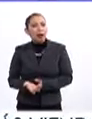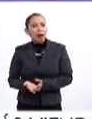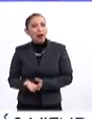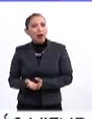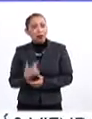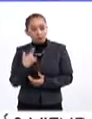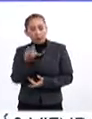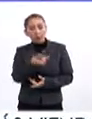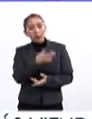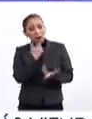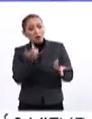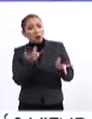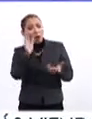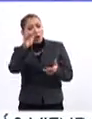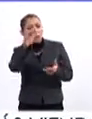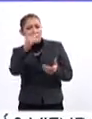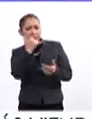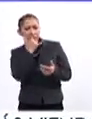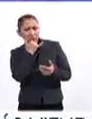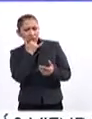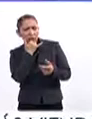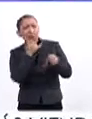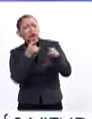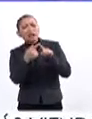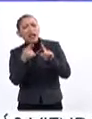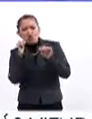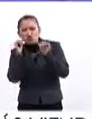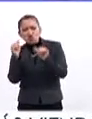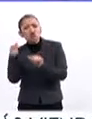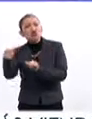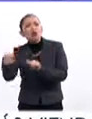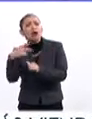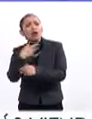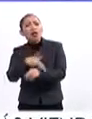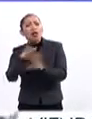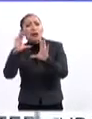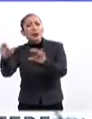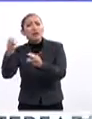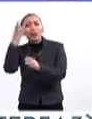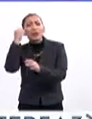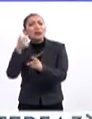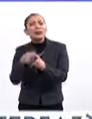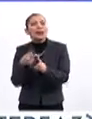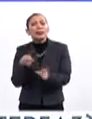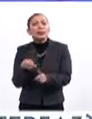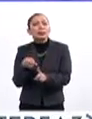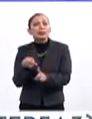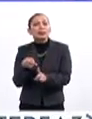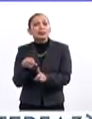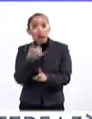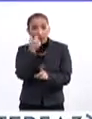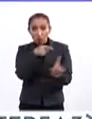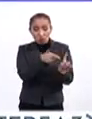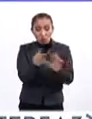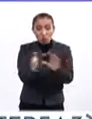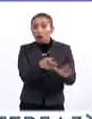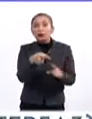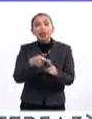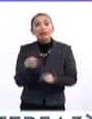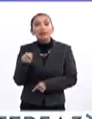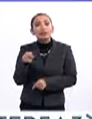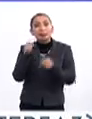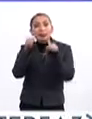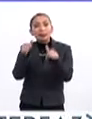pregunta, cuando alguien dice eso, digo, oiga, perdóneme, ¿quién está en el centro del proceso de enseñar y aprender hoy? Si el alumno no está, ¿quién está?